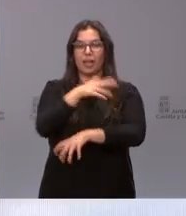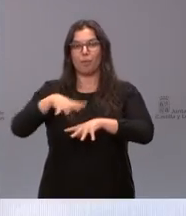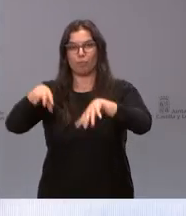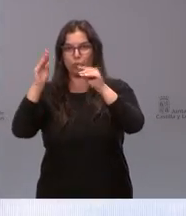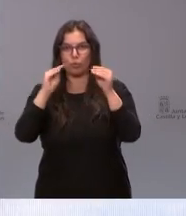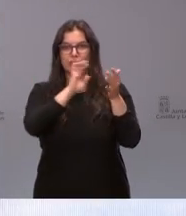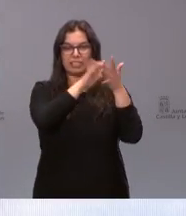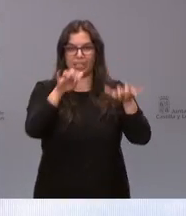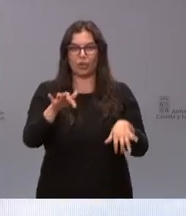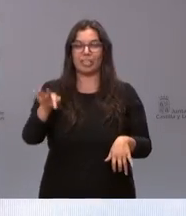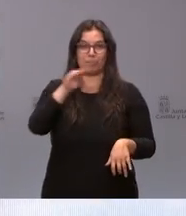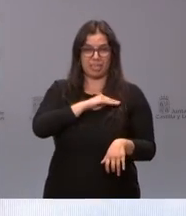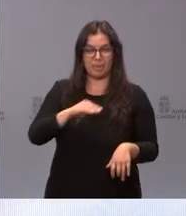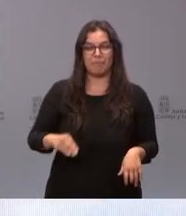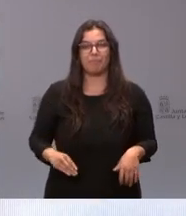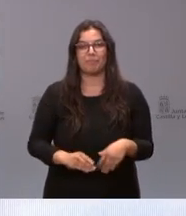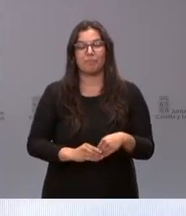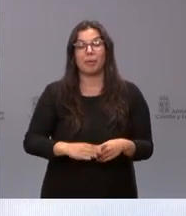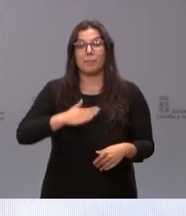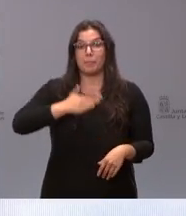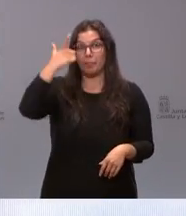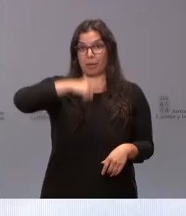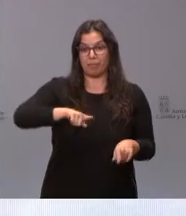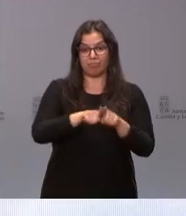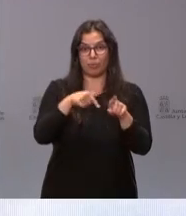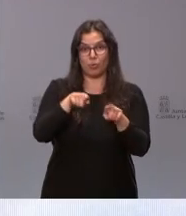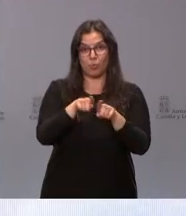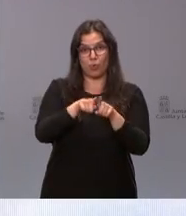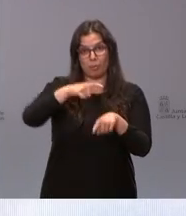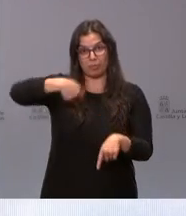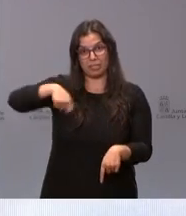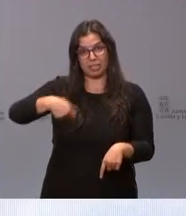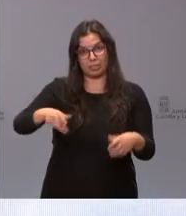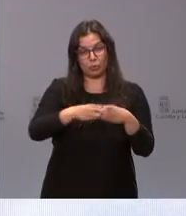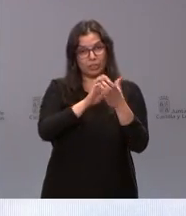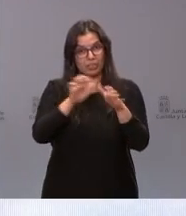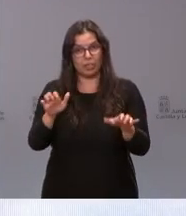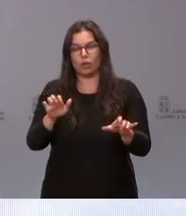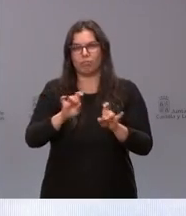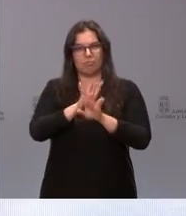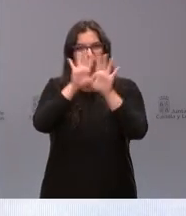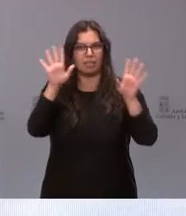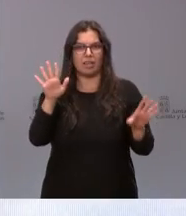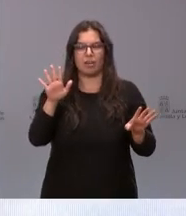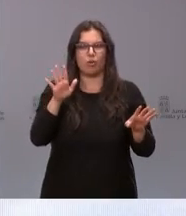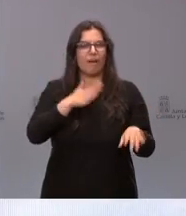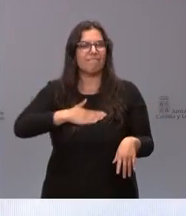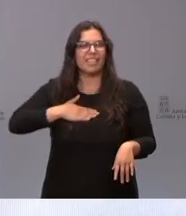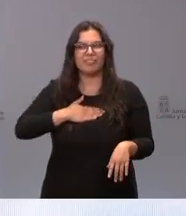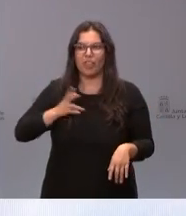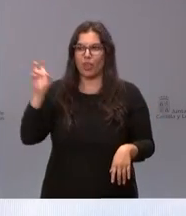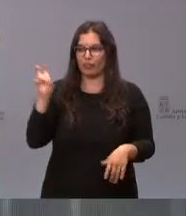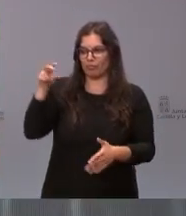de Castilla y León y de España y para mí como presidente de la Junta es desde luego una tremenda satisfacción estar aquí